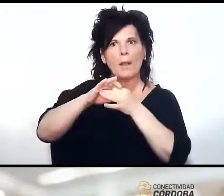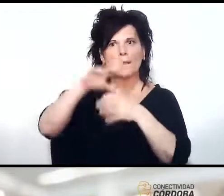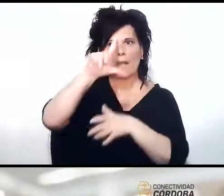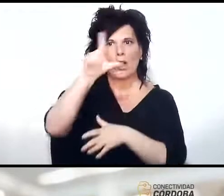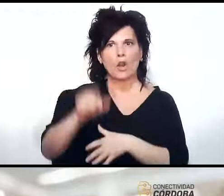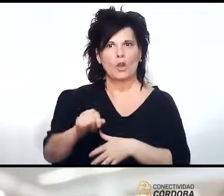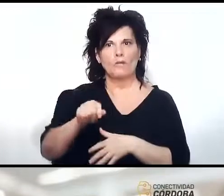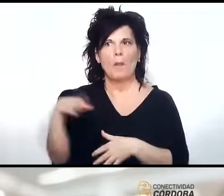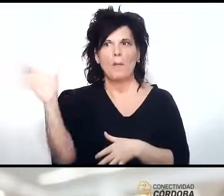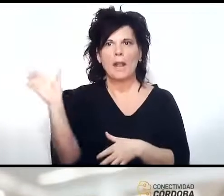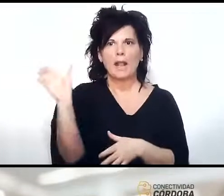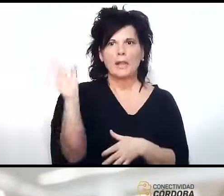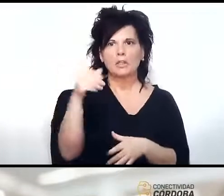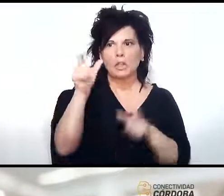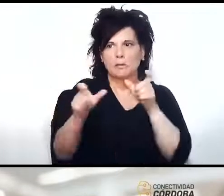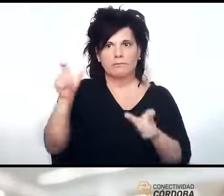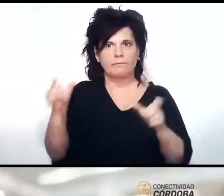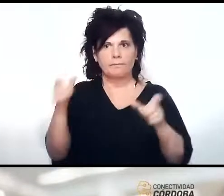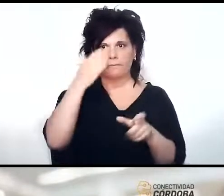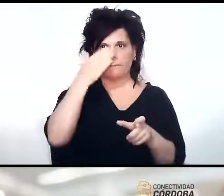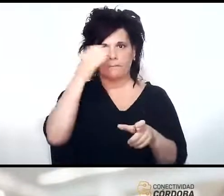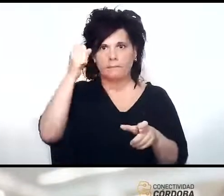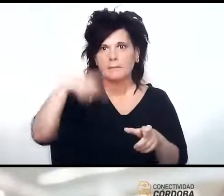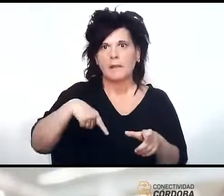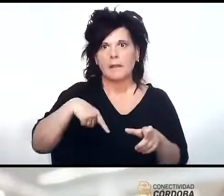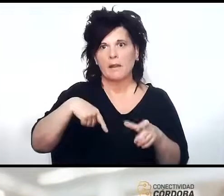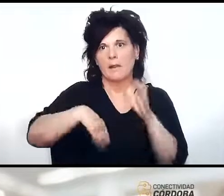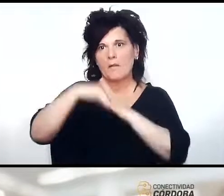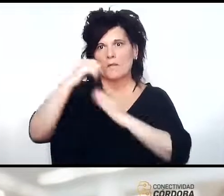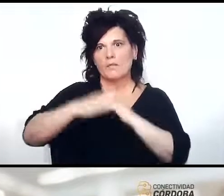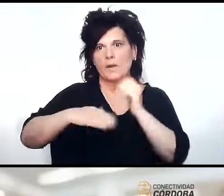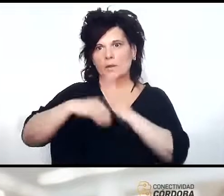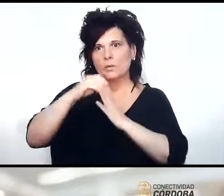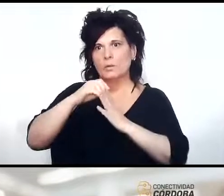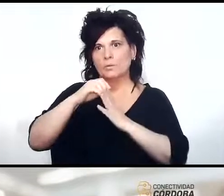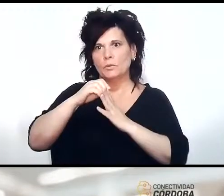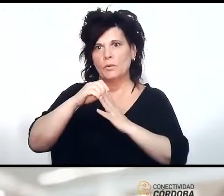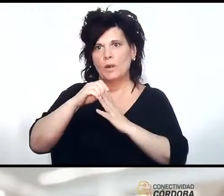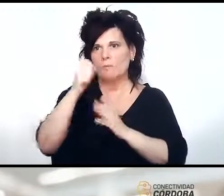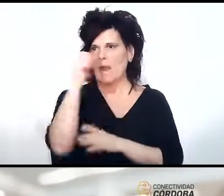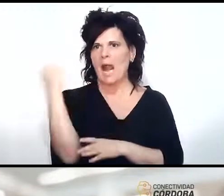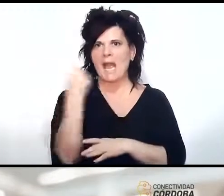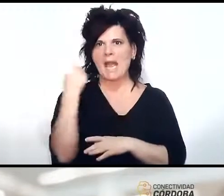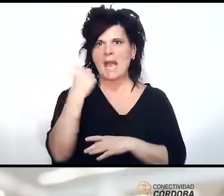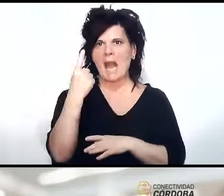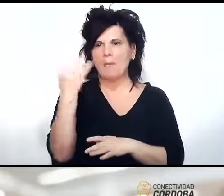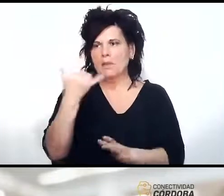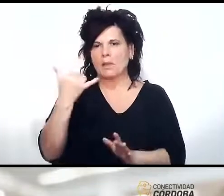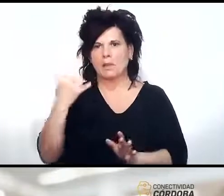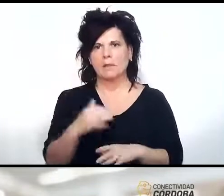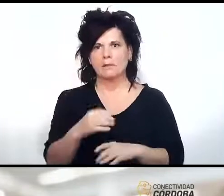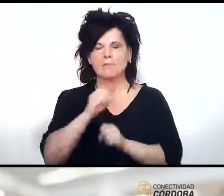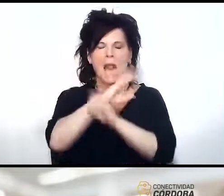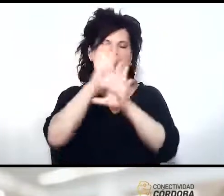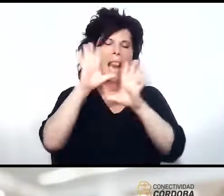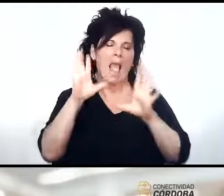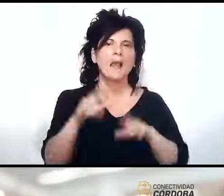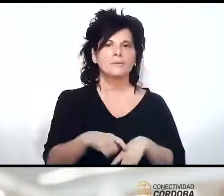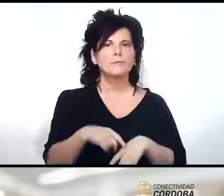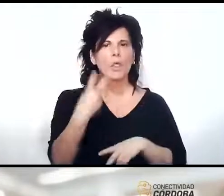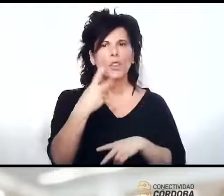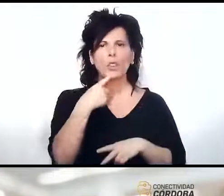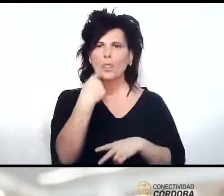que todos los cordobeses puedan gozar de esa infraestructura lo más rápido posible clarísimo hay dos preguntas